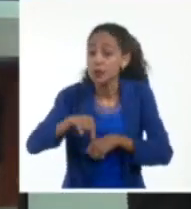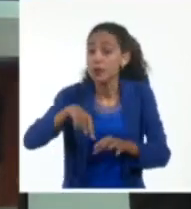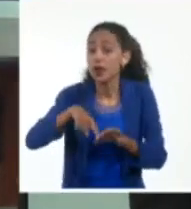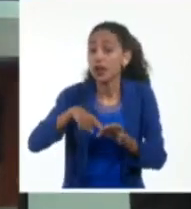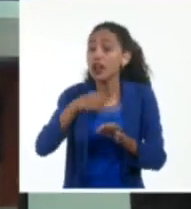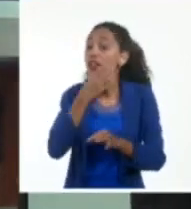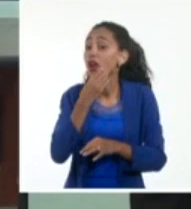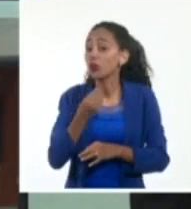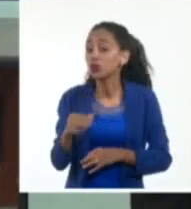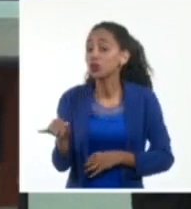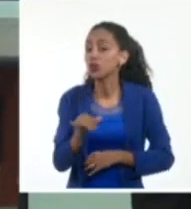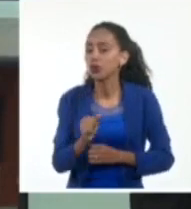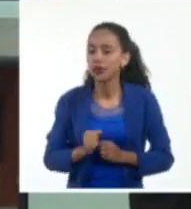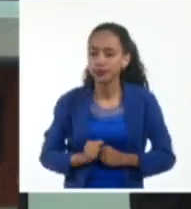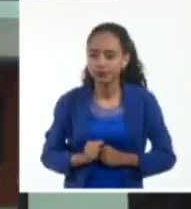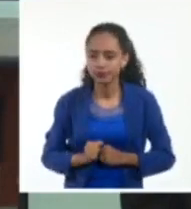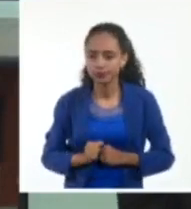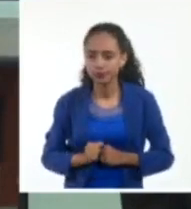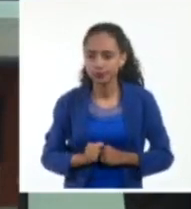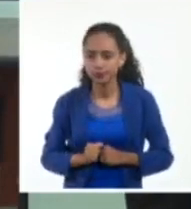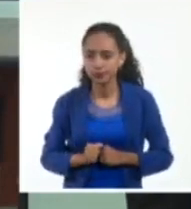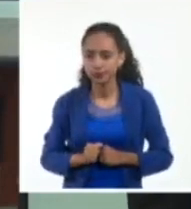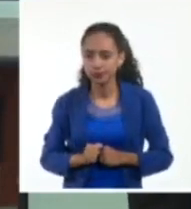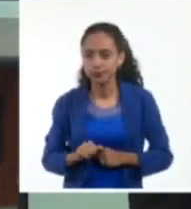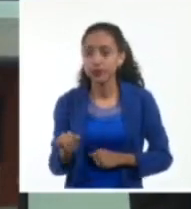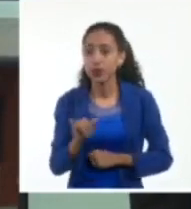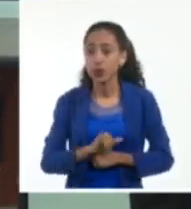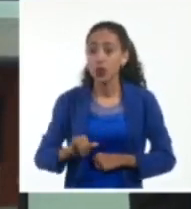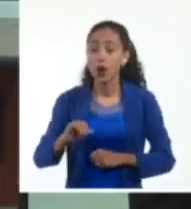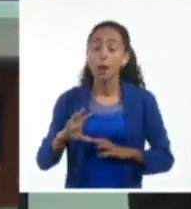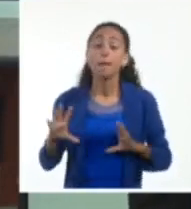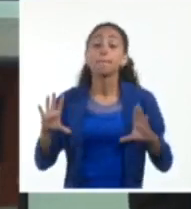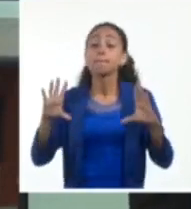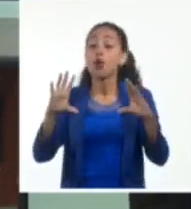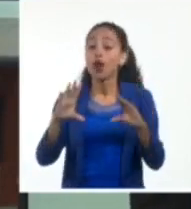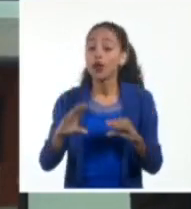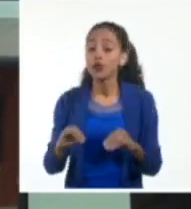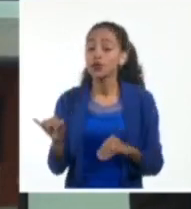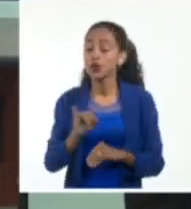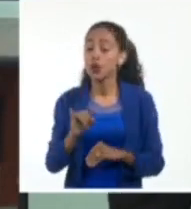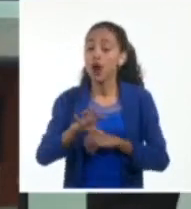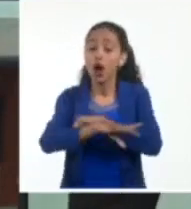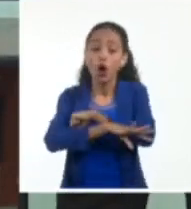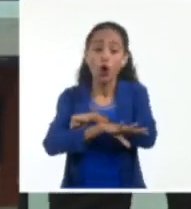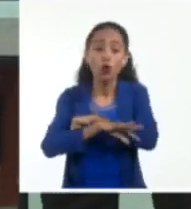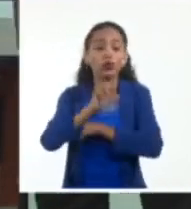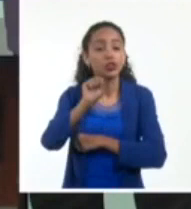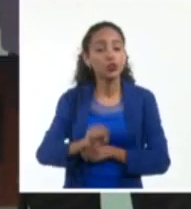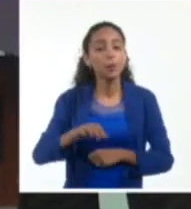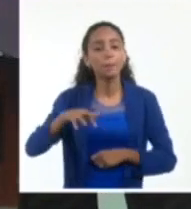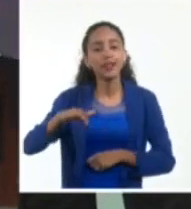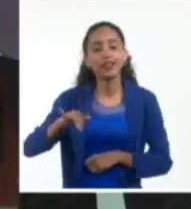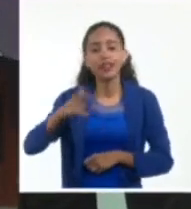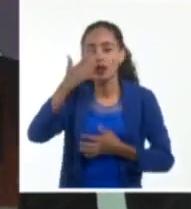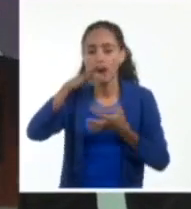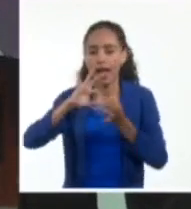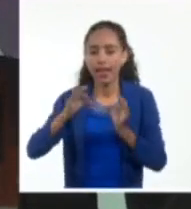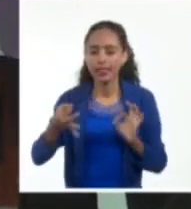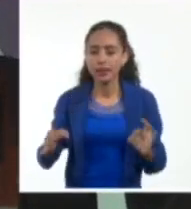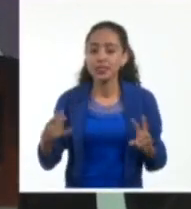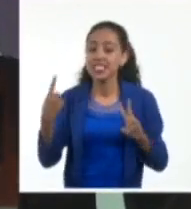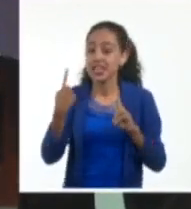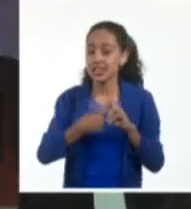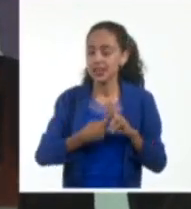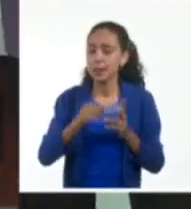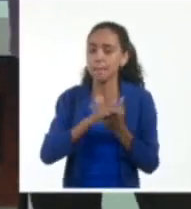y, bueno, se extenderán gradualmente en horas de la noche a la costa sur de Pinal de Río, Artemisa e incluso